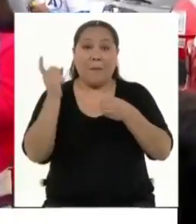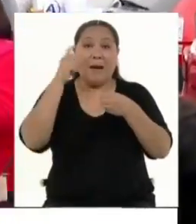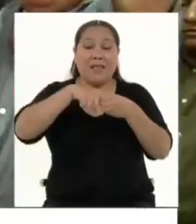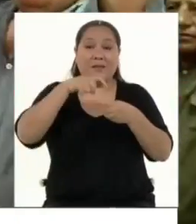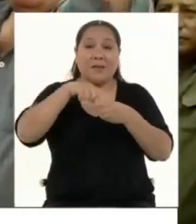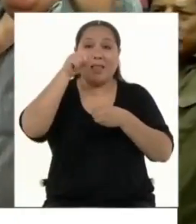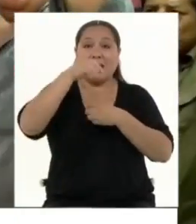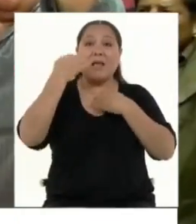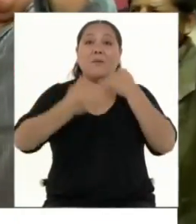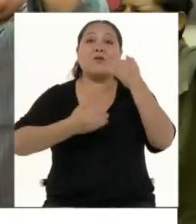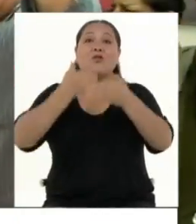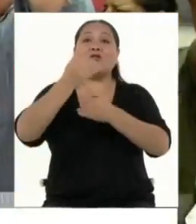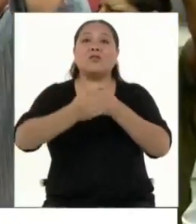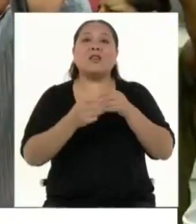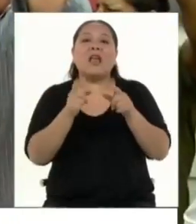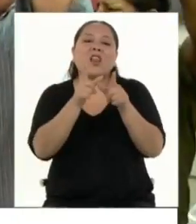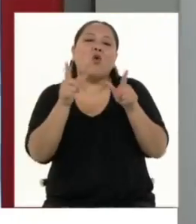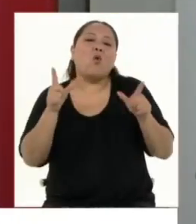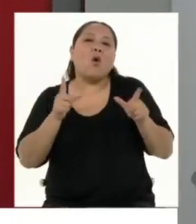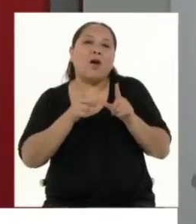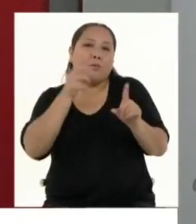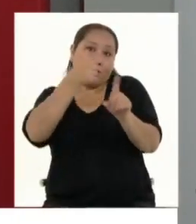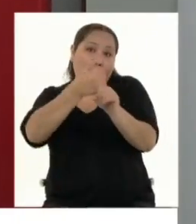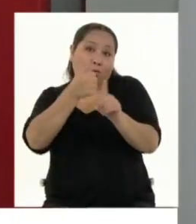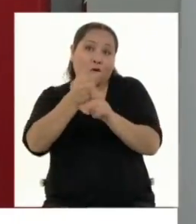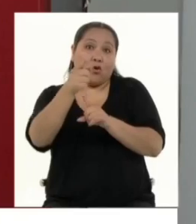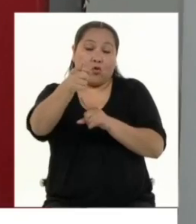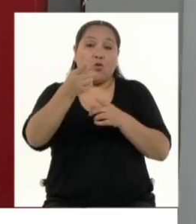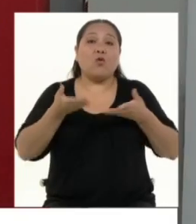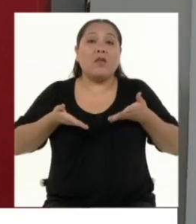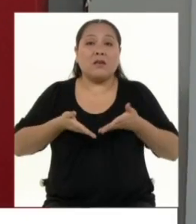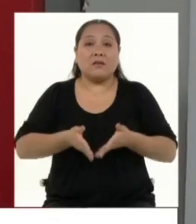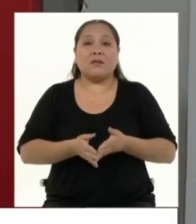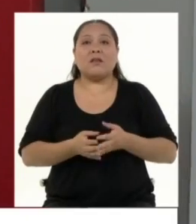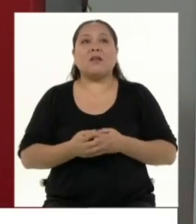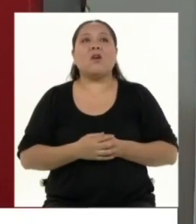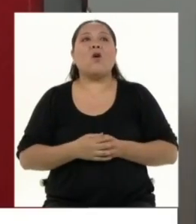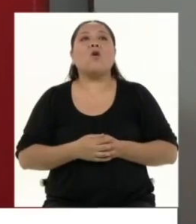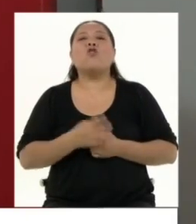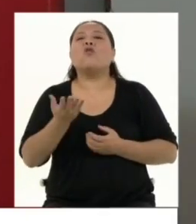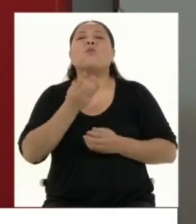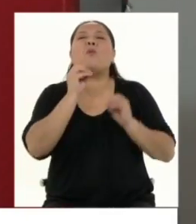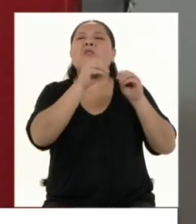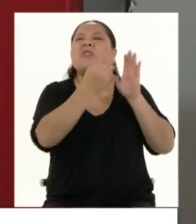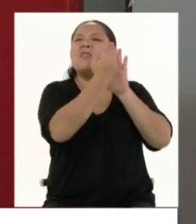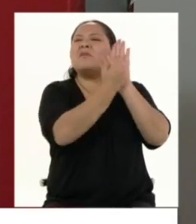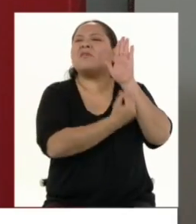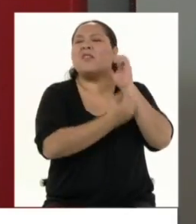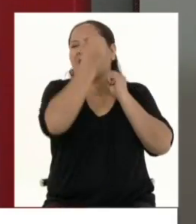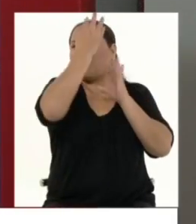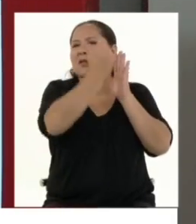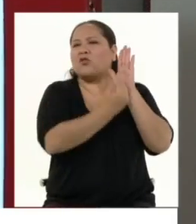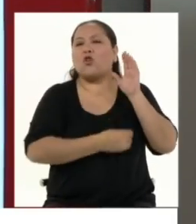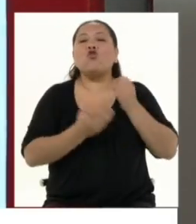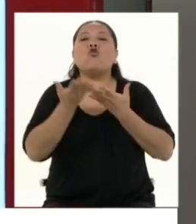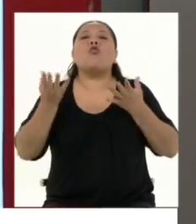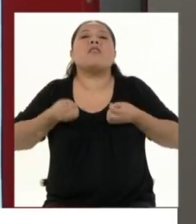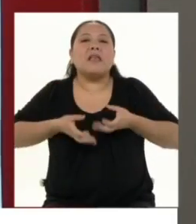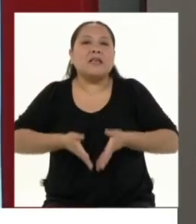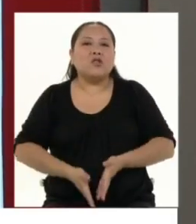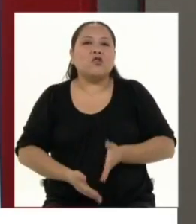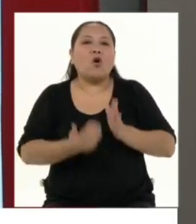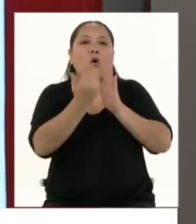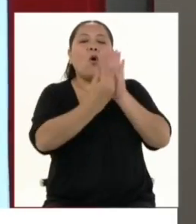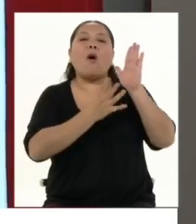correspondiente a la ciudad donde vota. Donde nació, cuántos años tiene, la información académica,